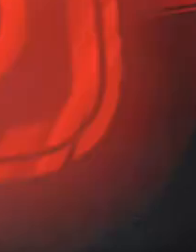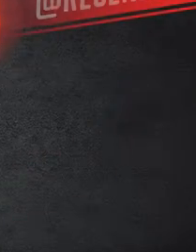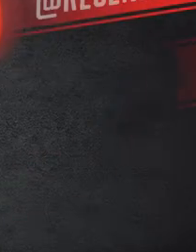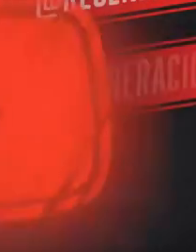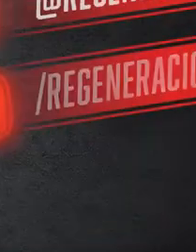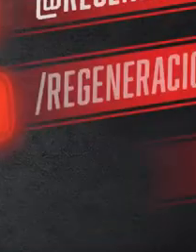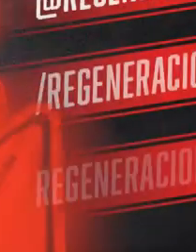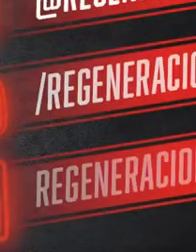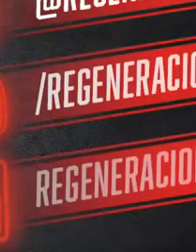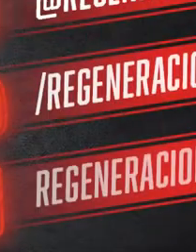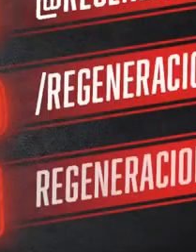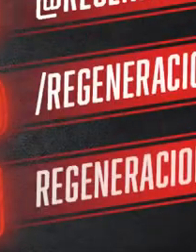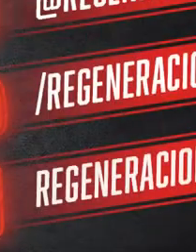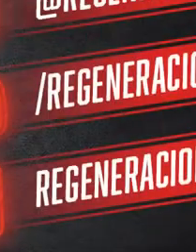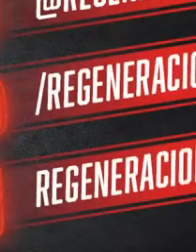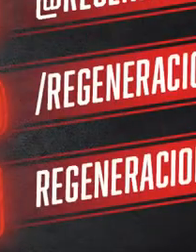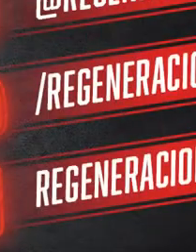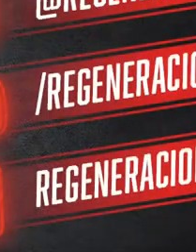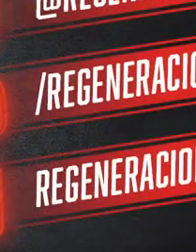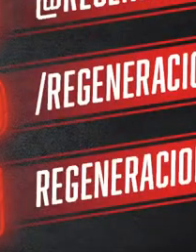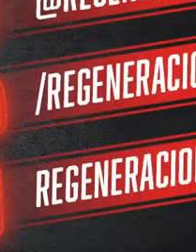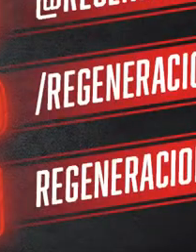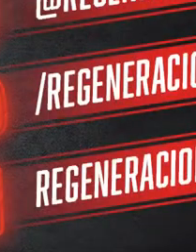Gracias. Gracias.